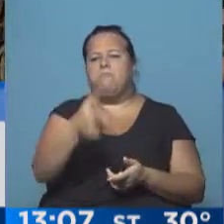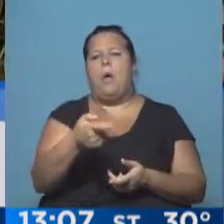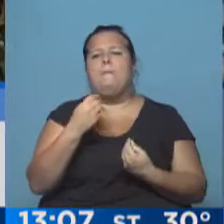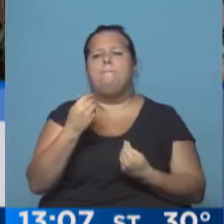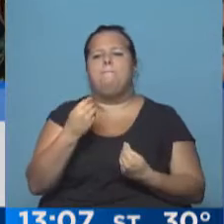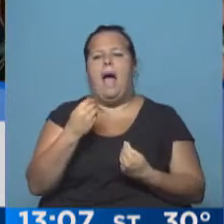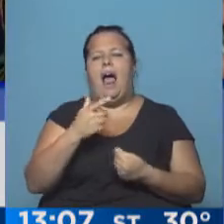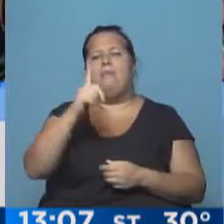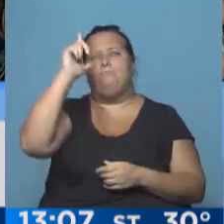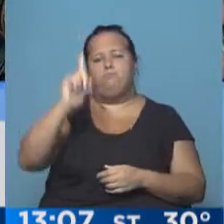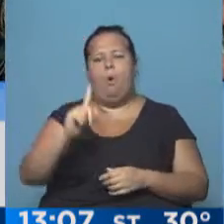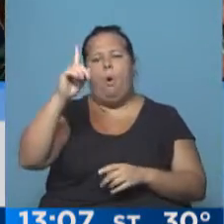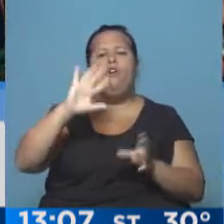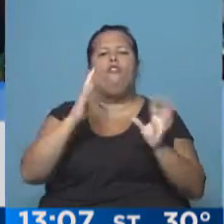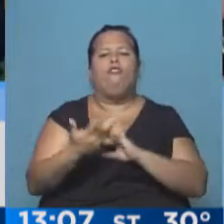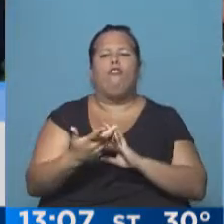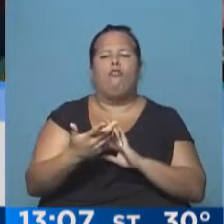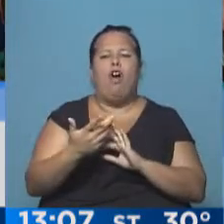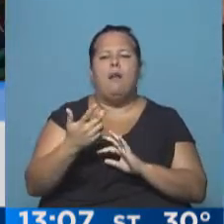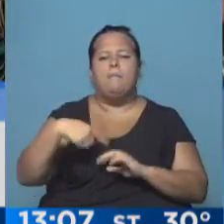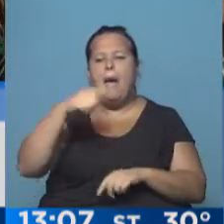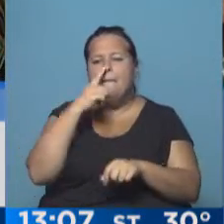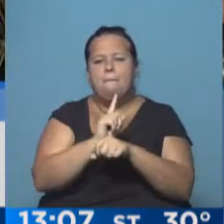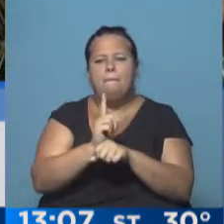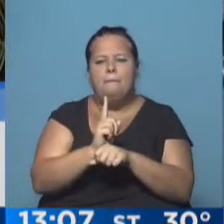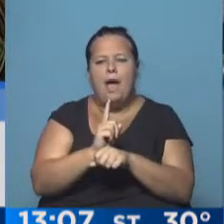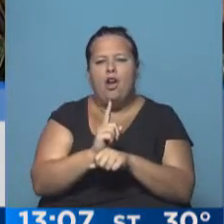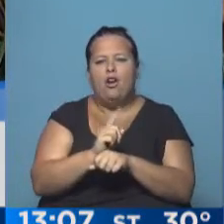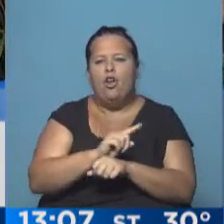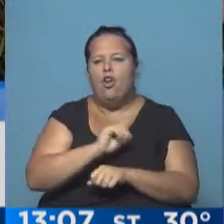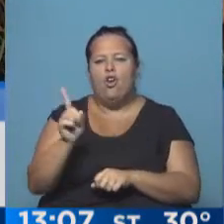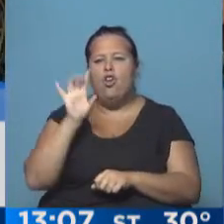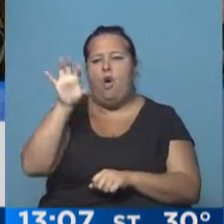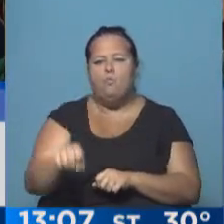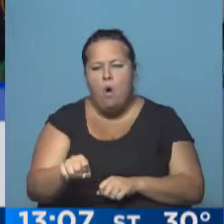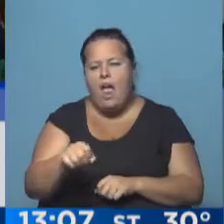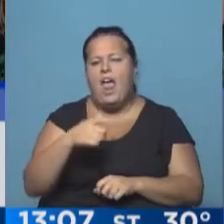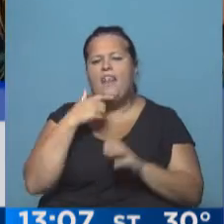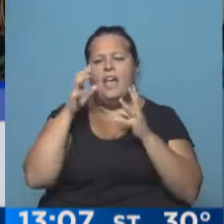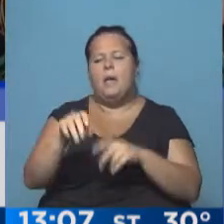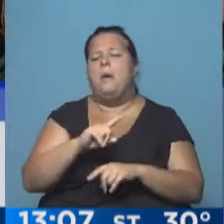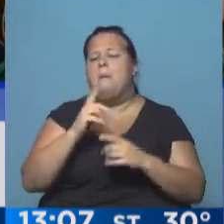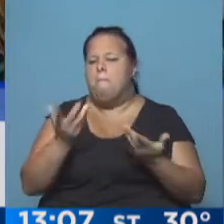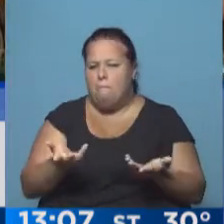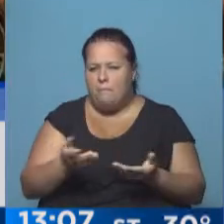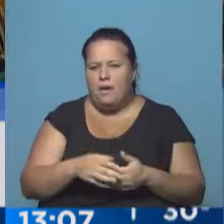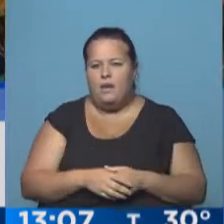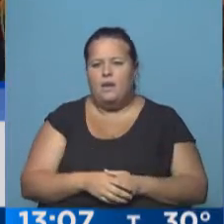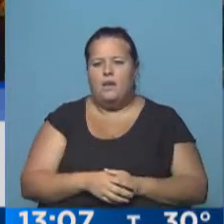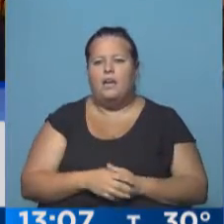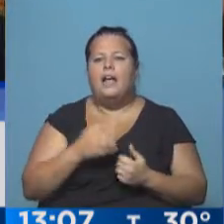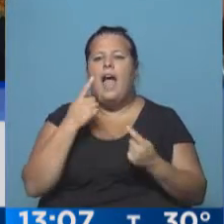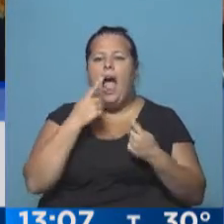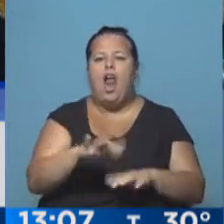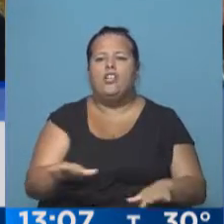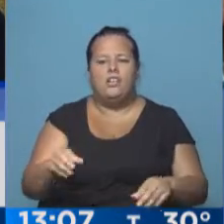al aire o algo así, para que los perros no los mordieran, no los atacaran, pero... ¿Cuál el trato para con los